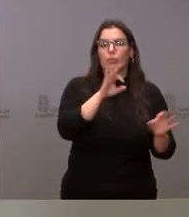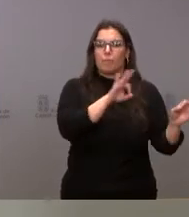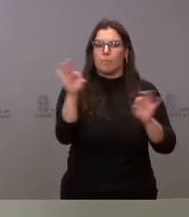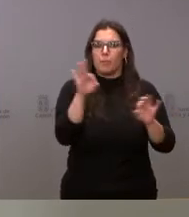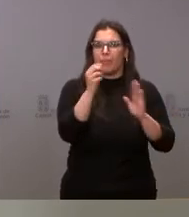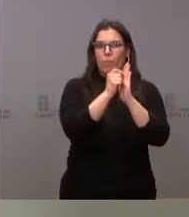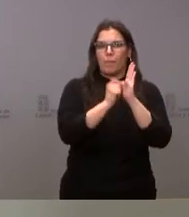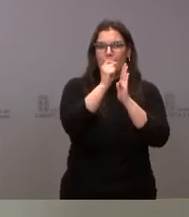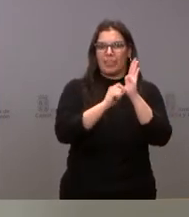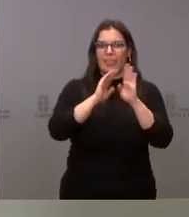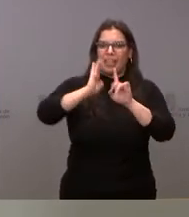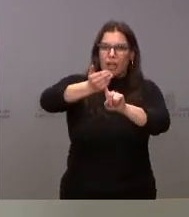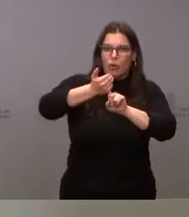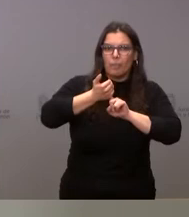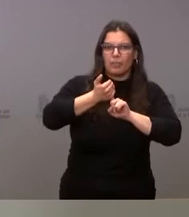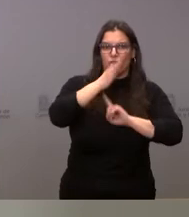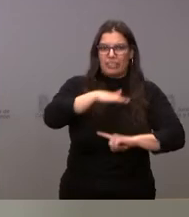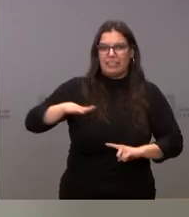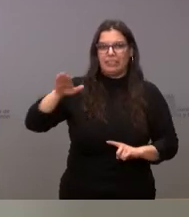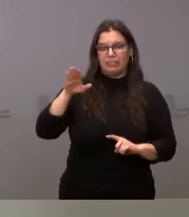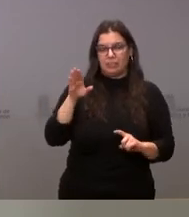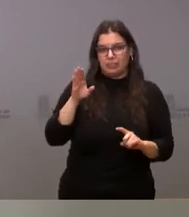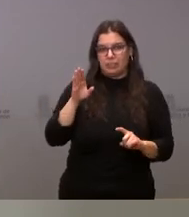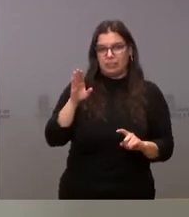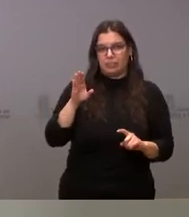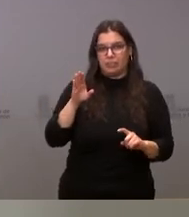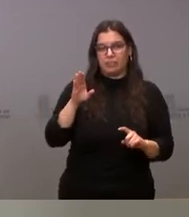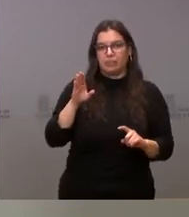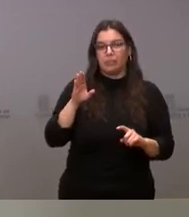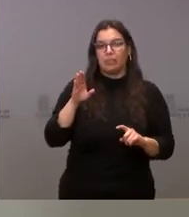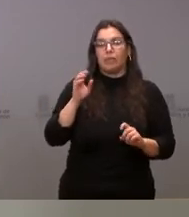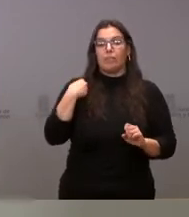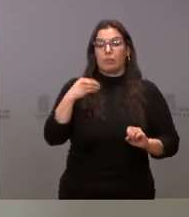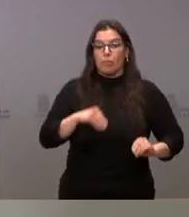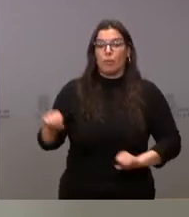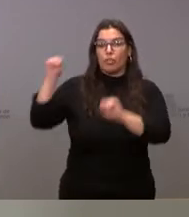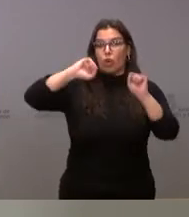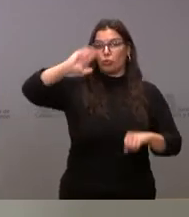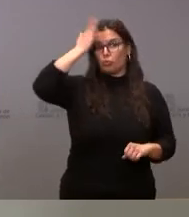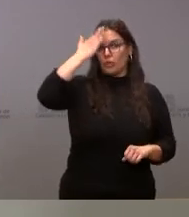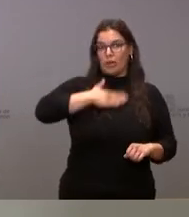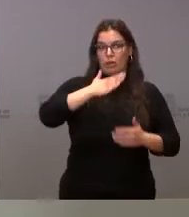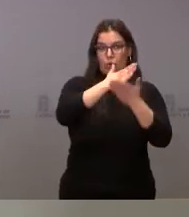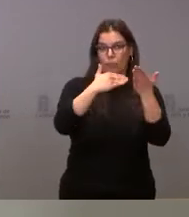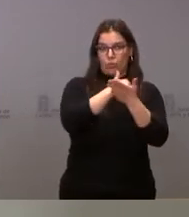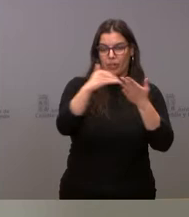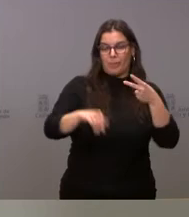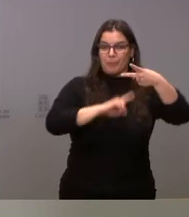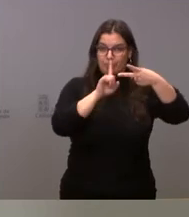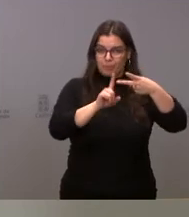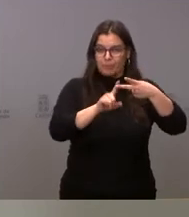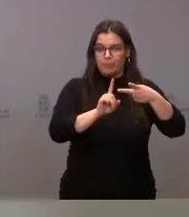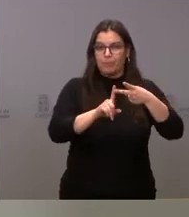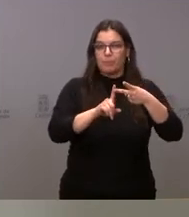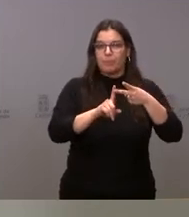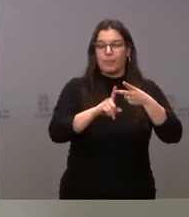medidas de acogimiento de menores sin familias bajo la protección y tutela de la comunidad autónoma. En segundo lugar, se